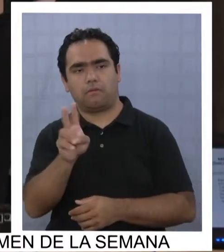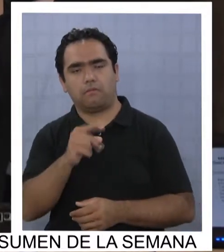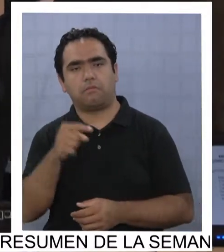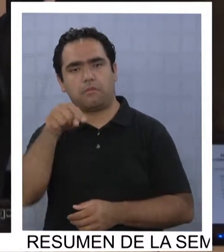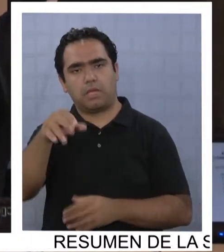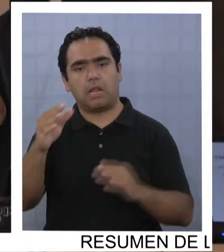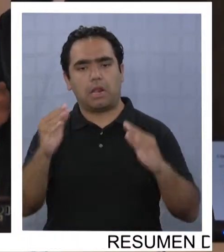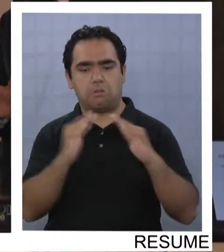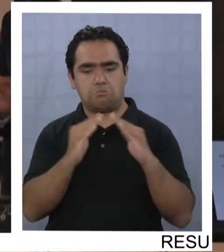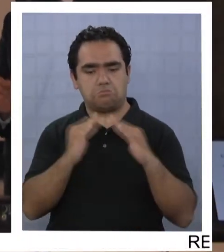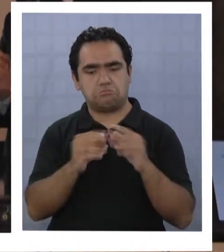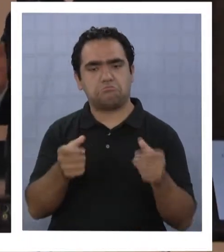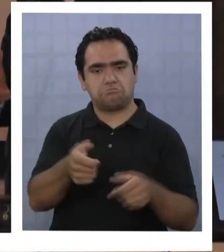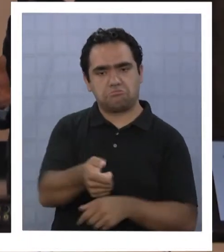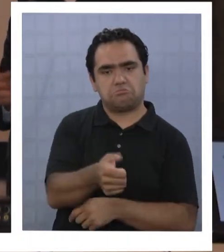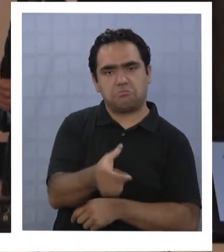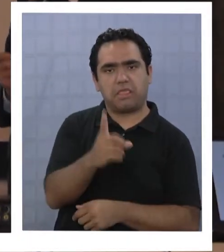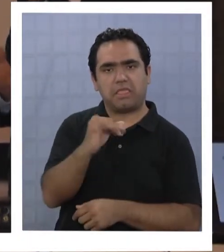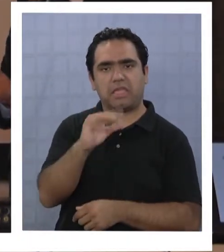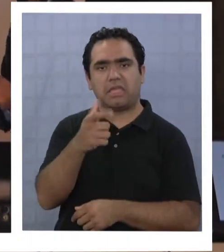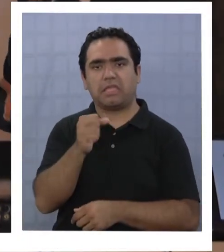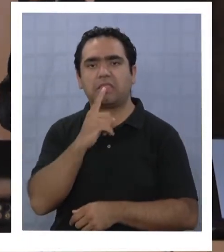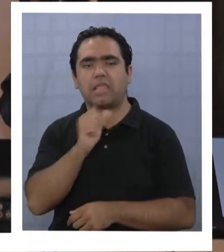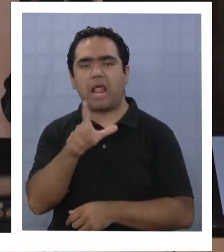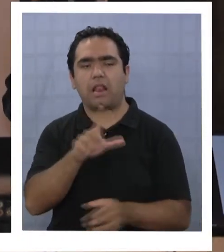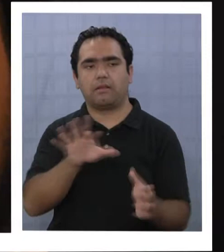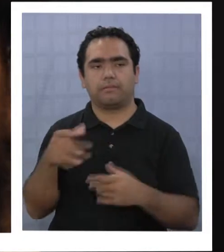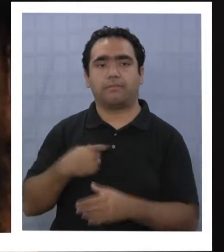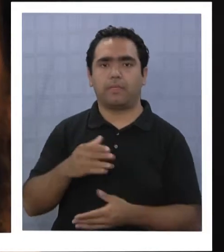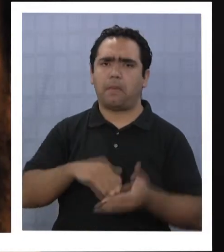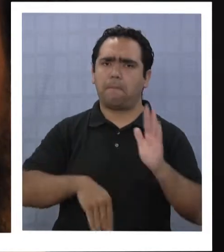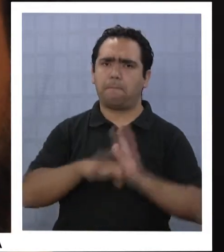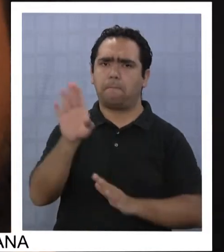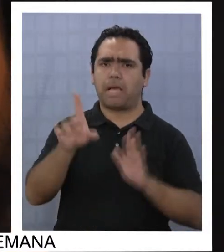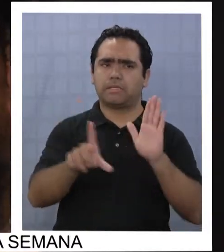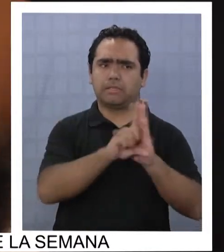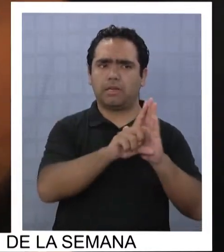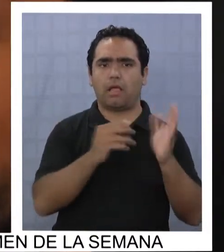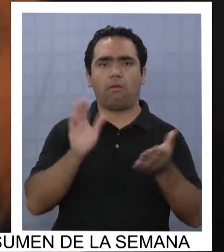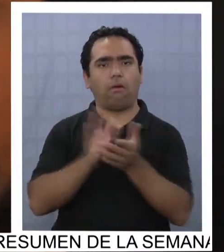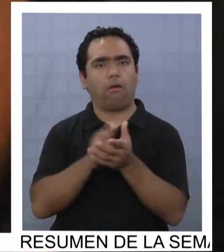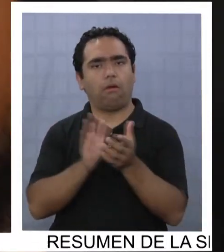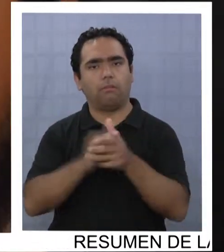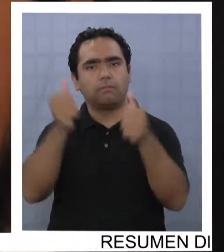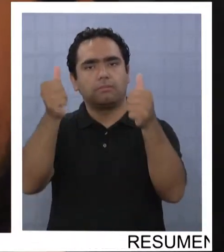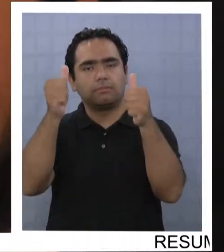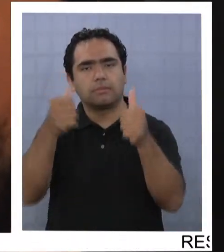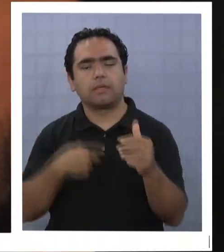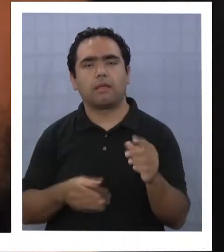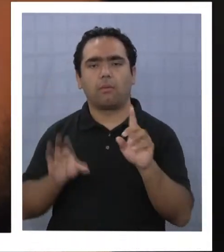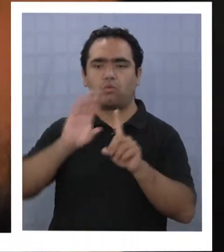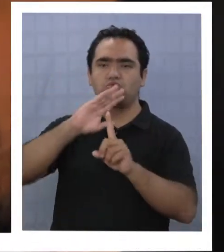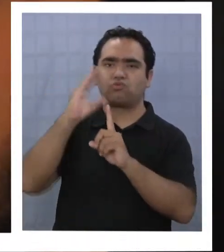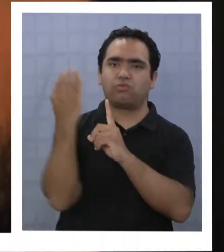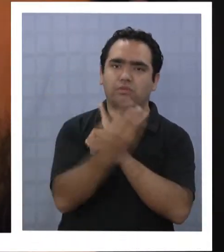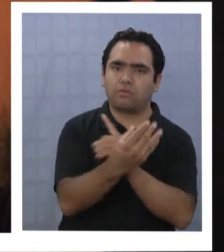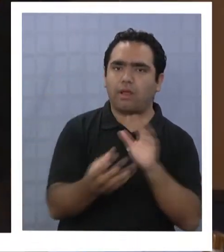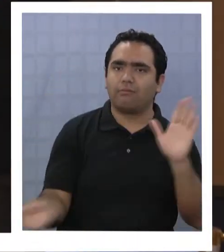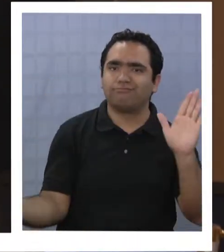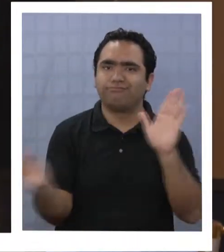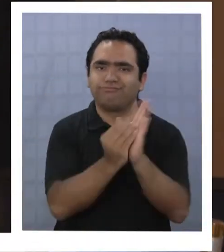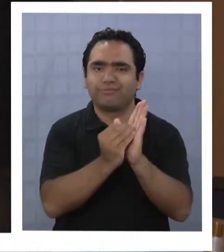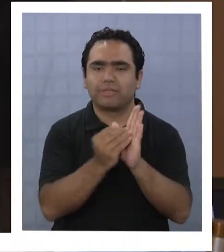nuestras casas. Quizás una de las incorporaciones más celebradas de la nueva ley es el aumento en la programación cultural a la que estarán